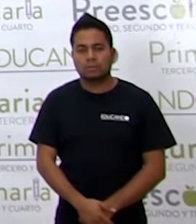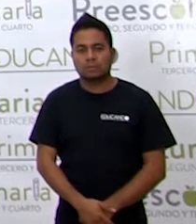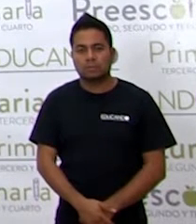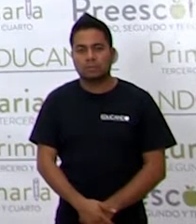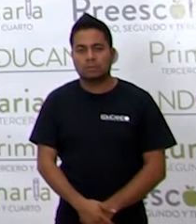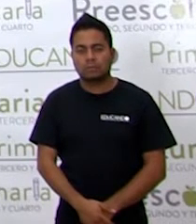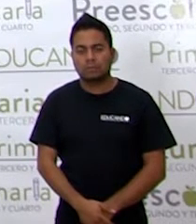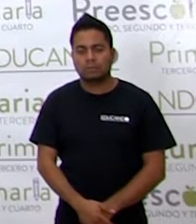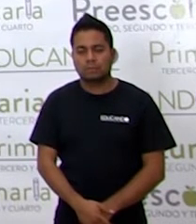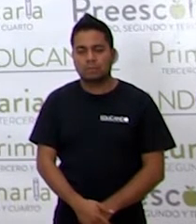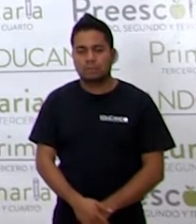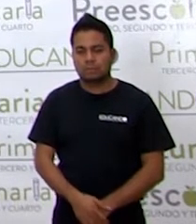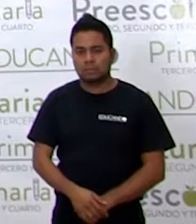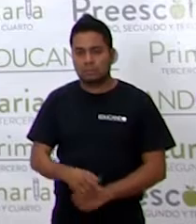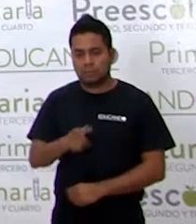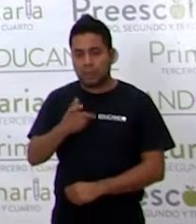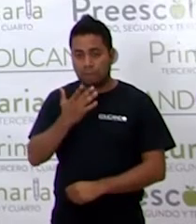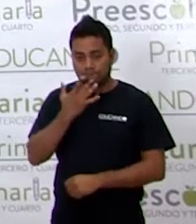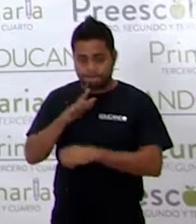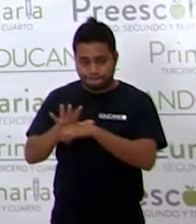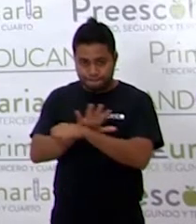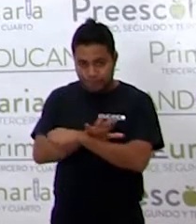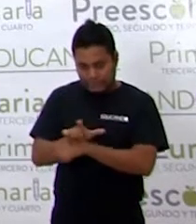Fueron a buscarlo.